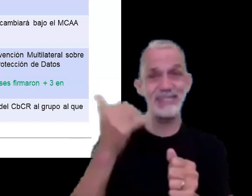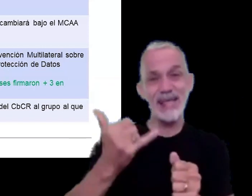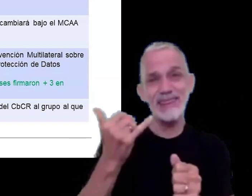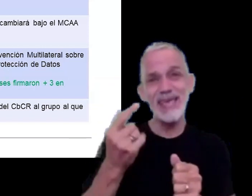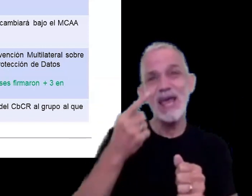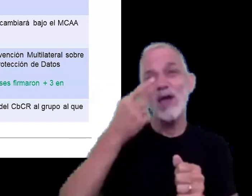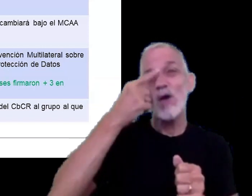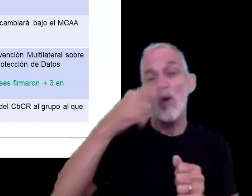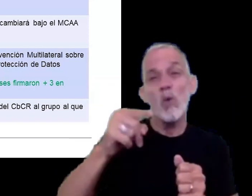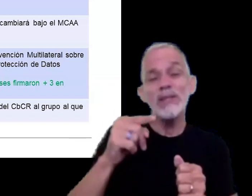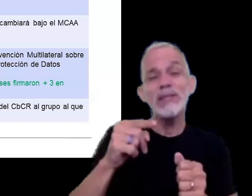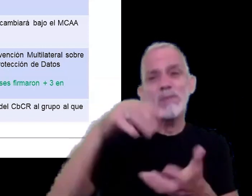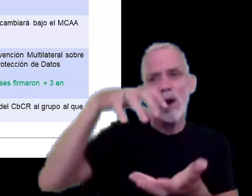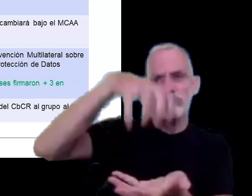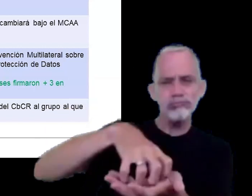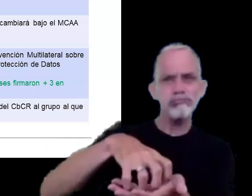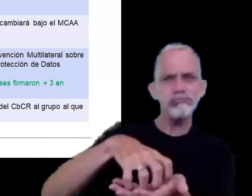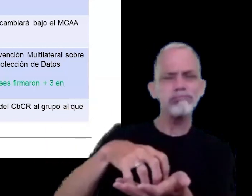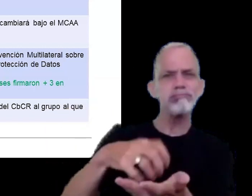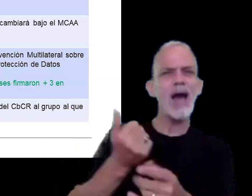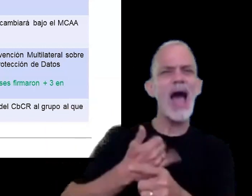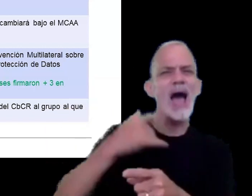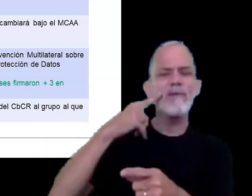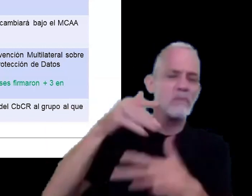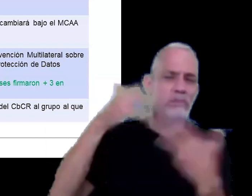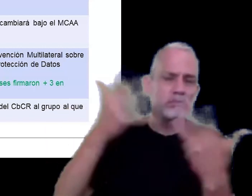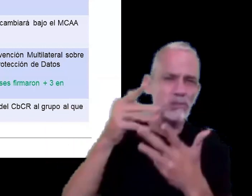última entidad controlante en un país que no tiene